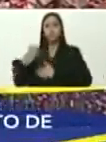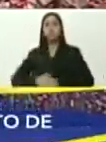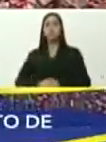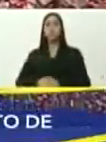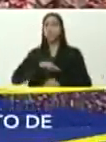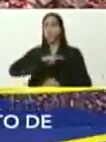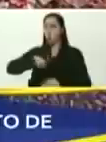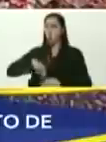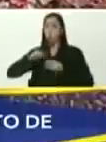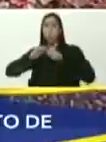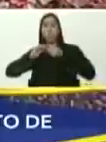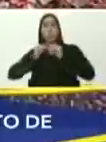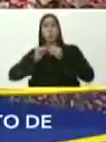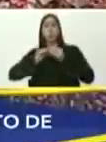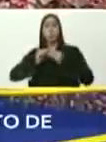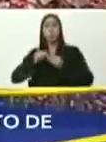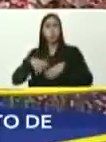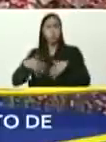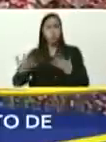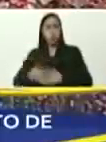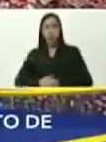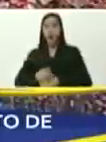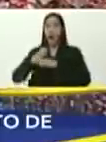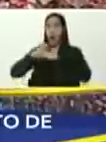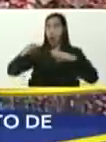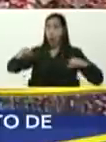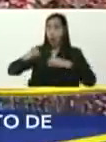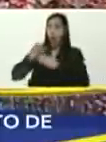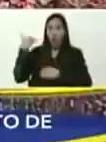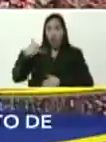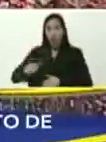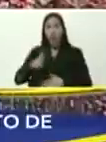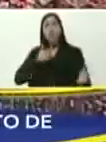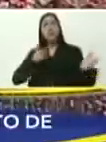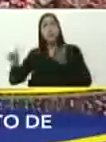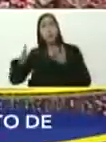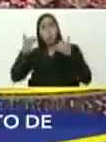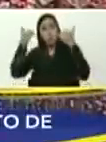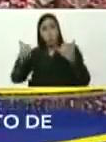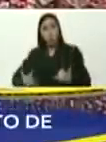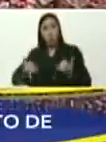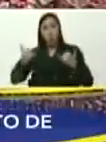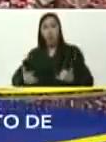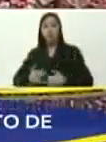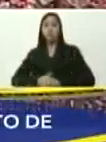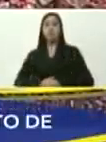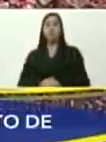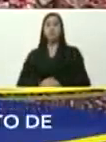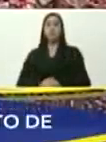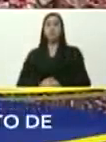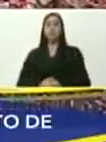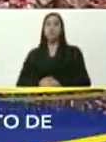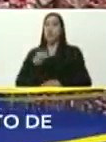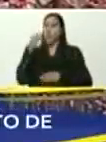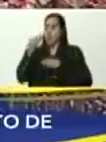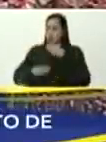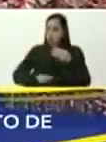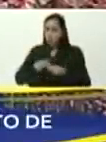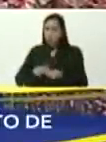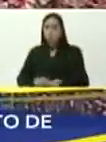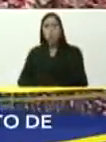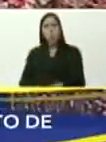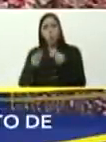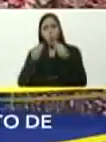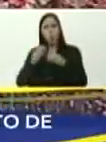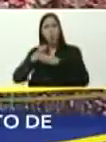hemos recuperado, decenas de unidades, que están prestando servicio, en este momento, hemos fabricado, decenas